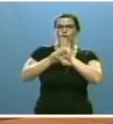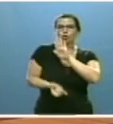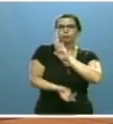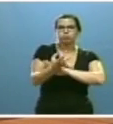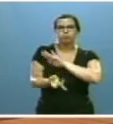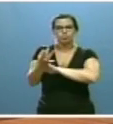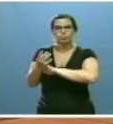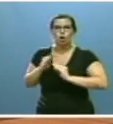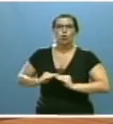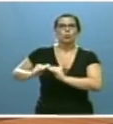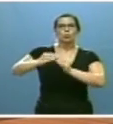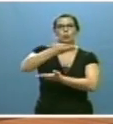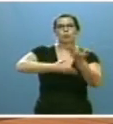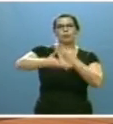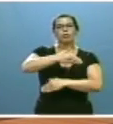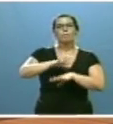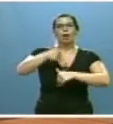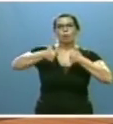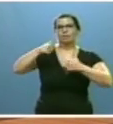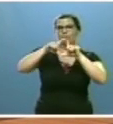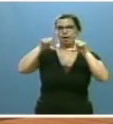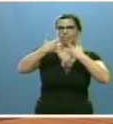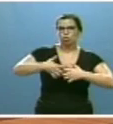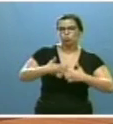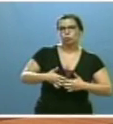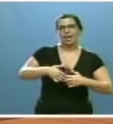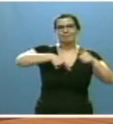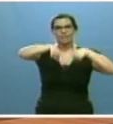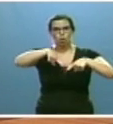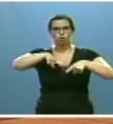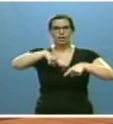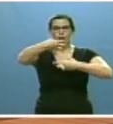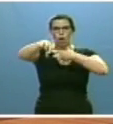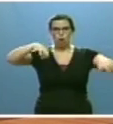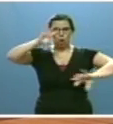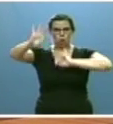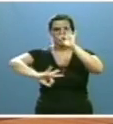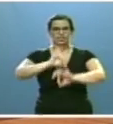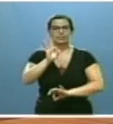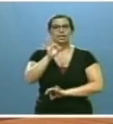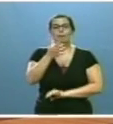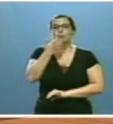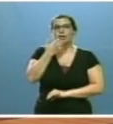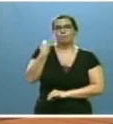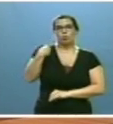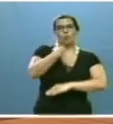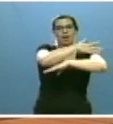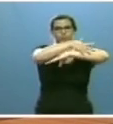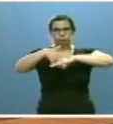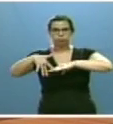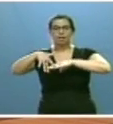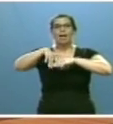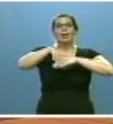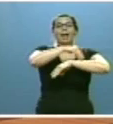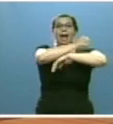conjuntos en materia de competitividad industrial, transportes y logística, como el impulso del corredor atlántico, educación